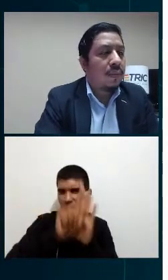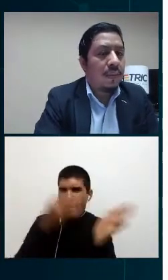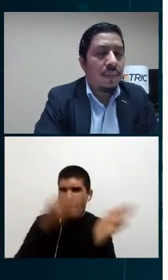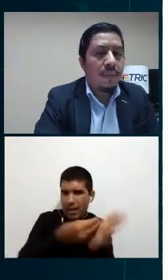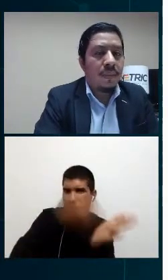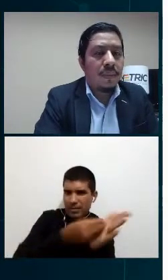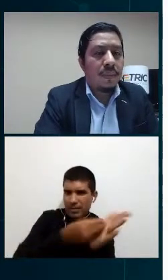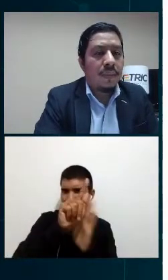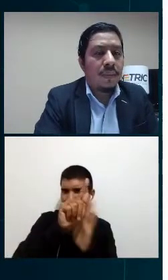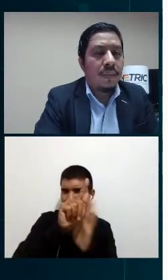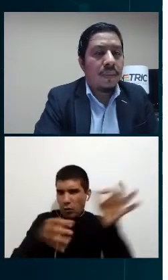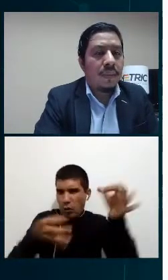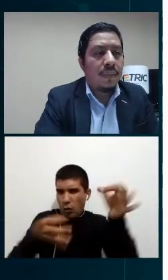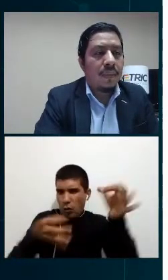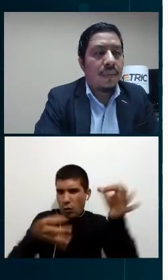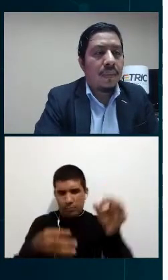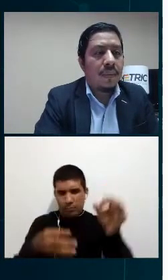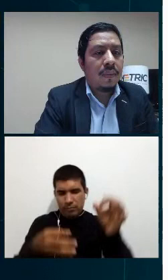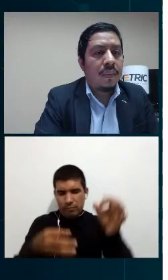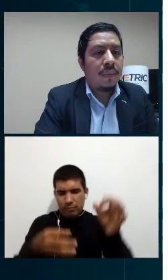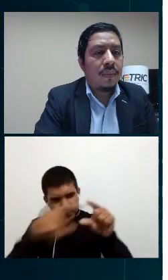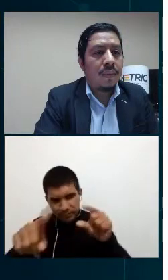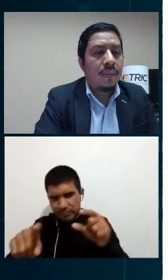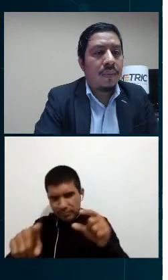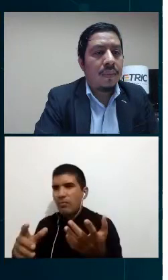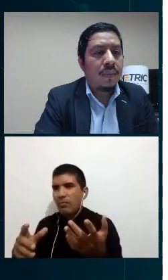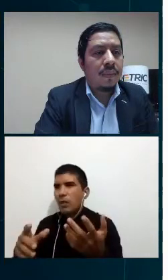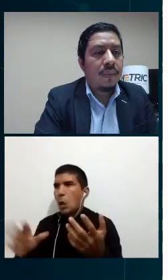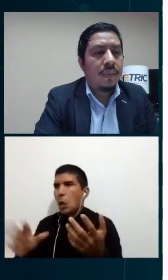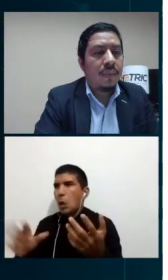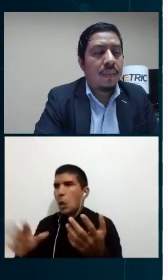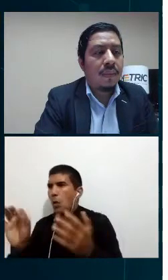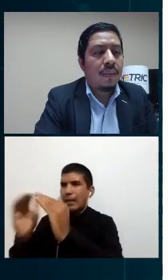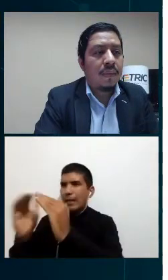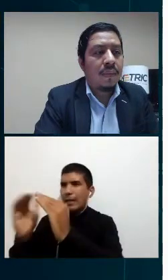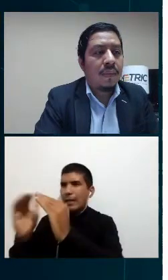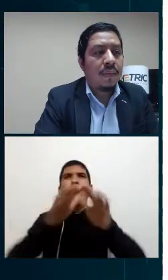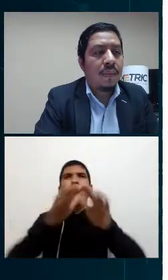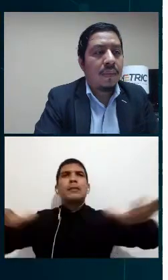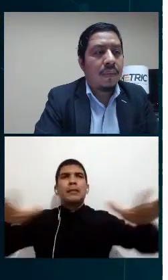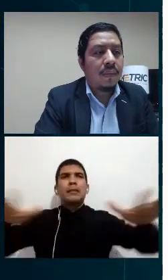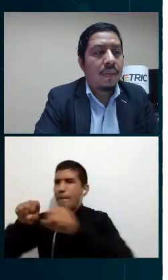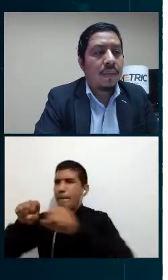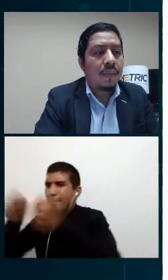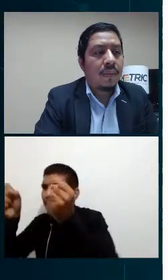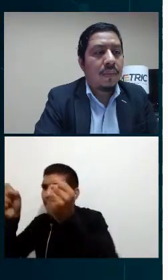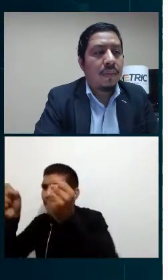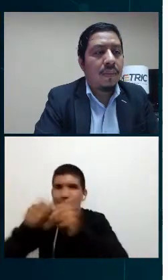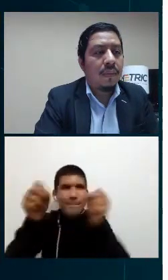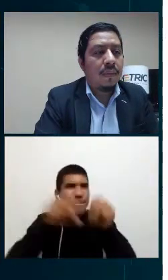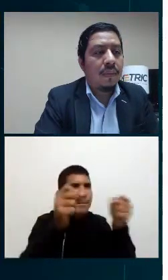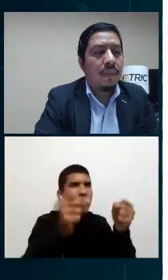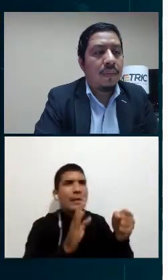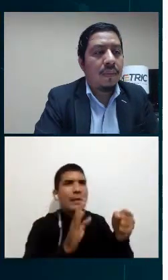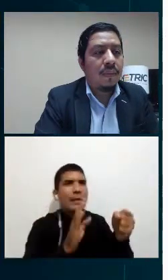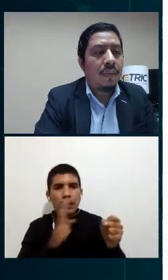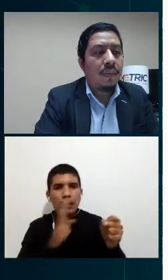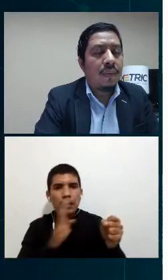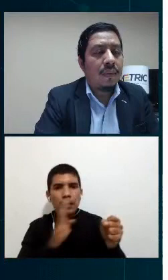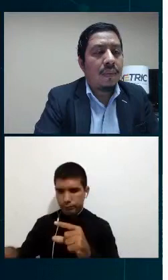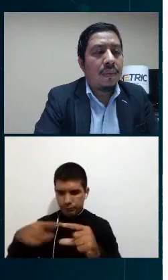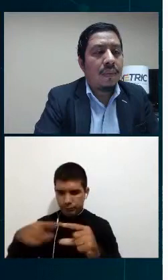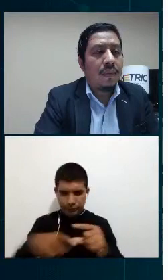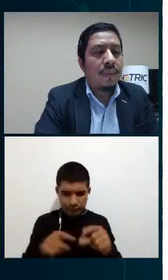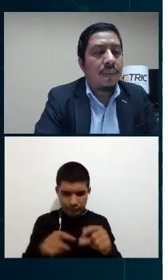tarifa horaria esta tecnología ofrecerá información de eventos que puedan suceder en las instalaciones del